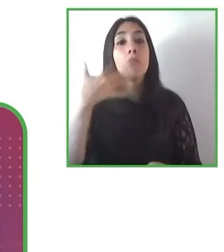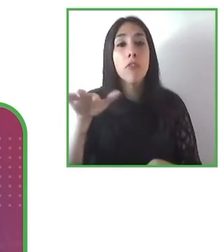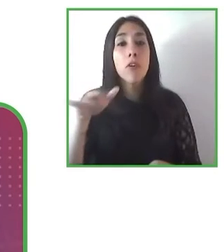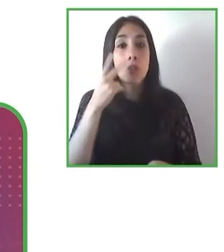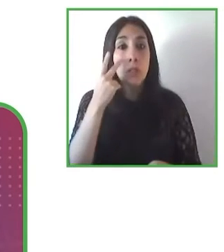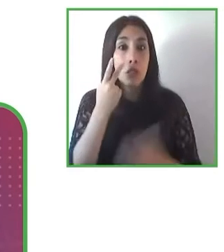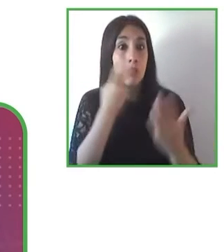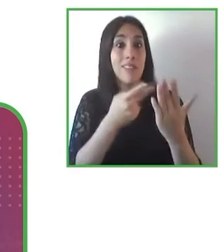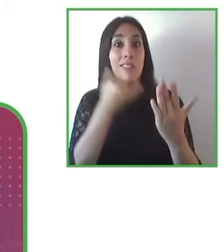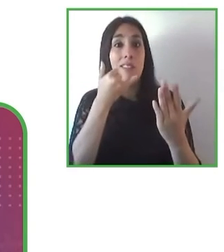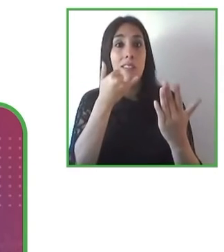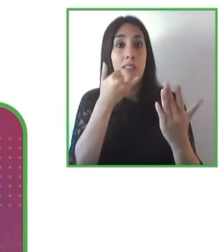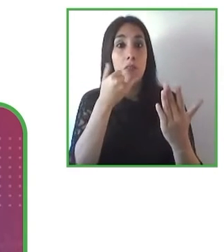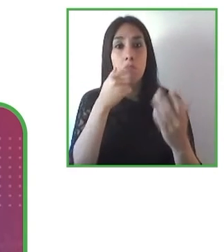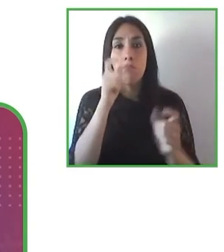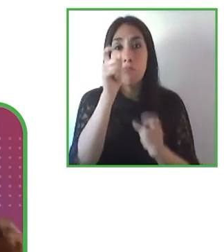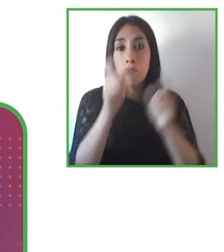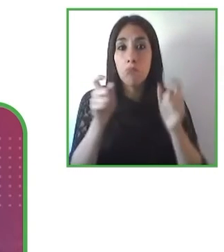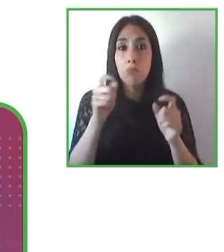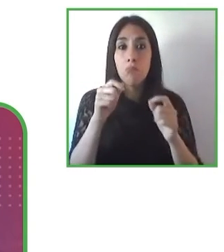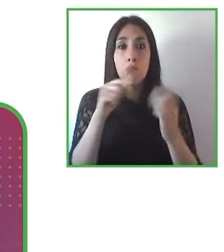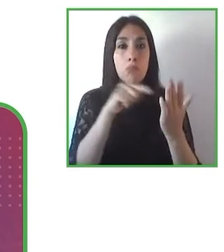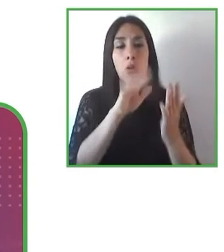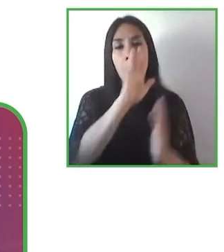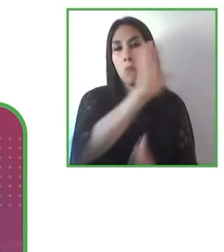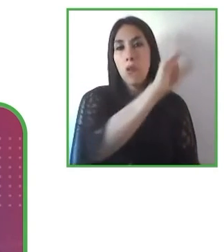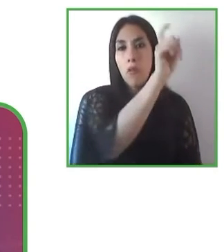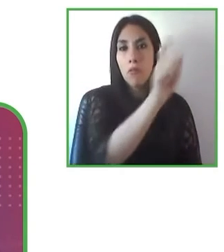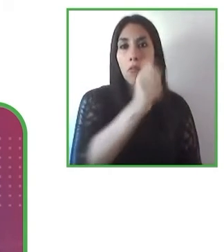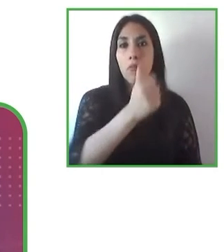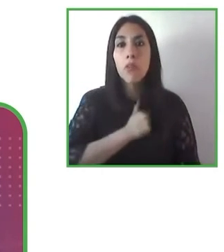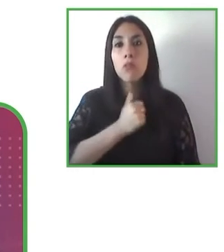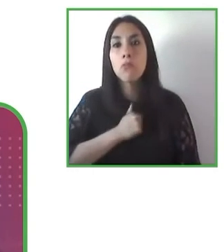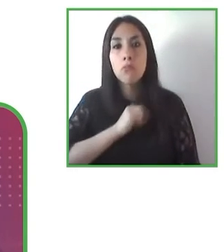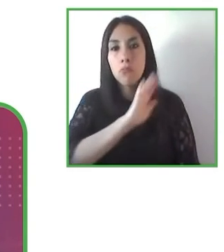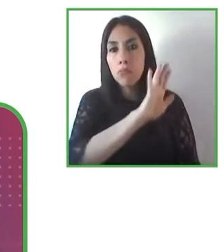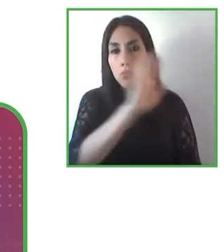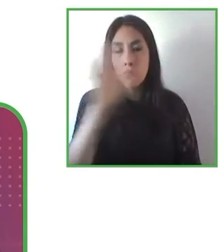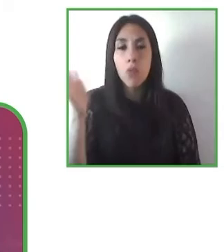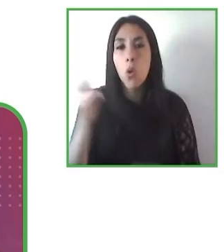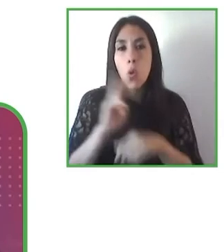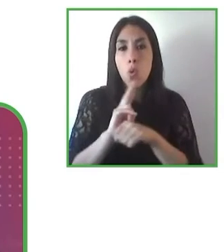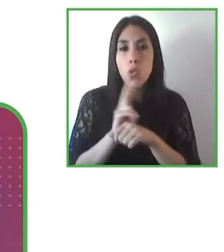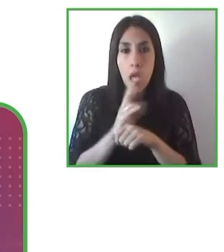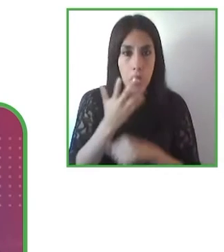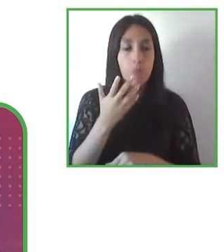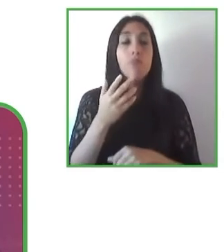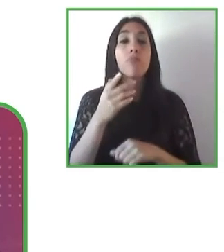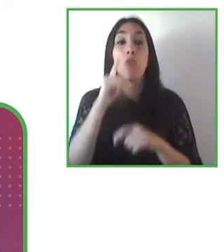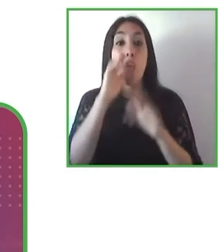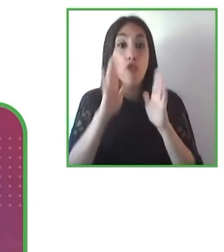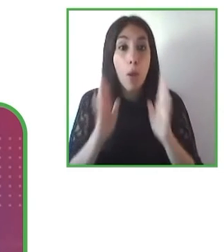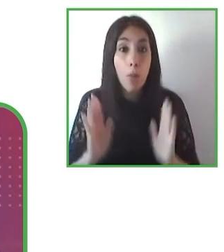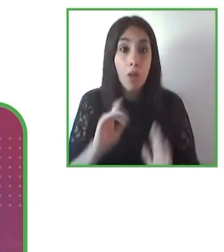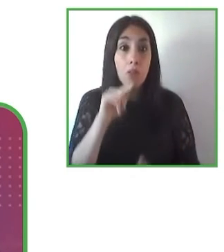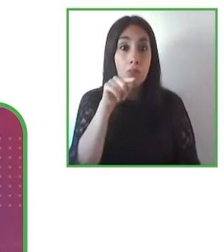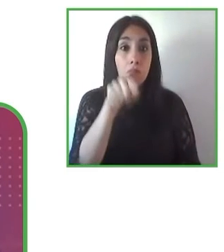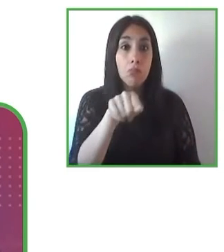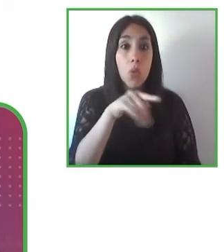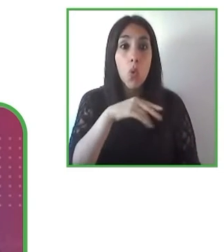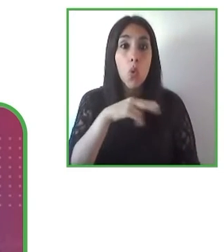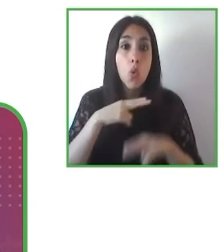utilizar en un formato en que mejora su utilidad y se puede maximizar lo que